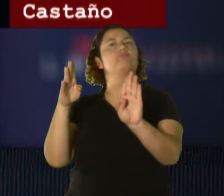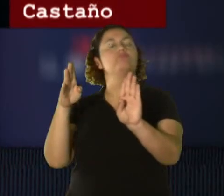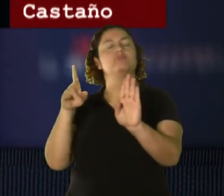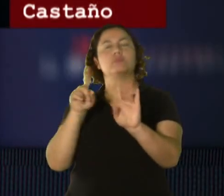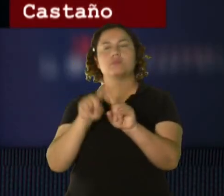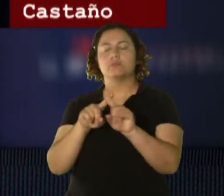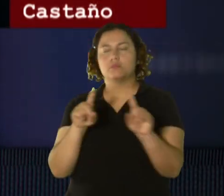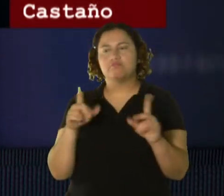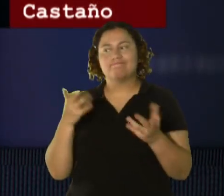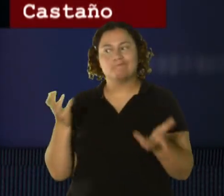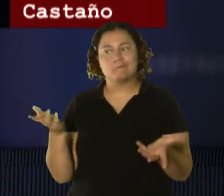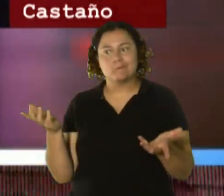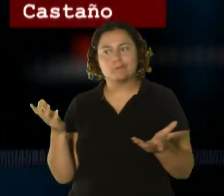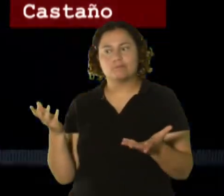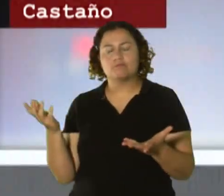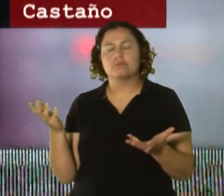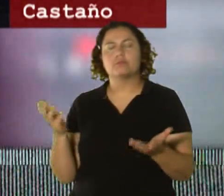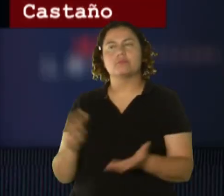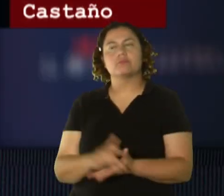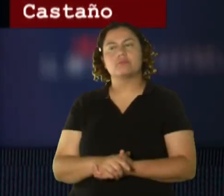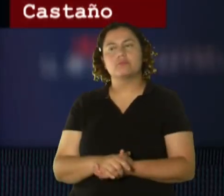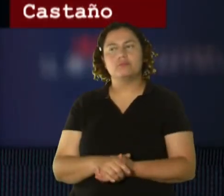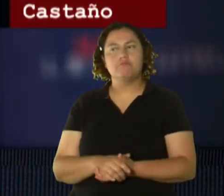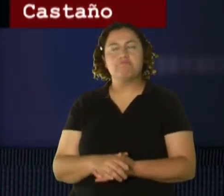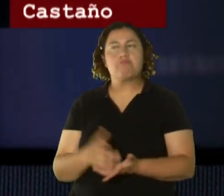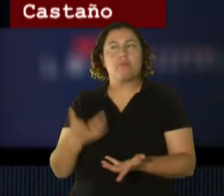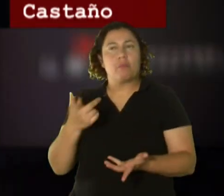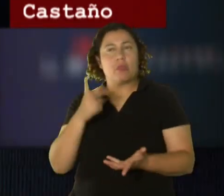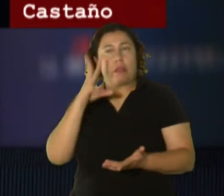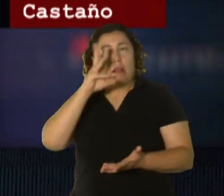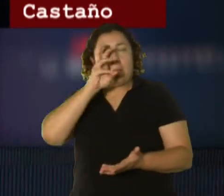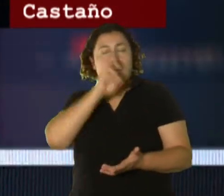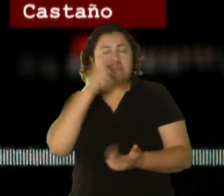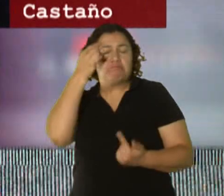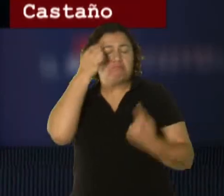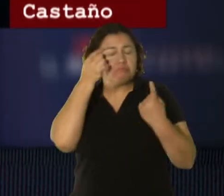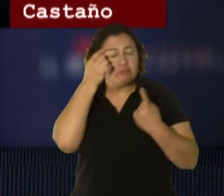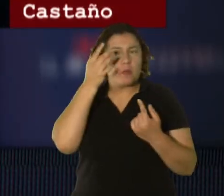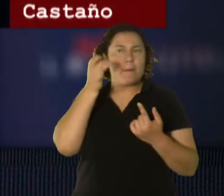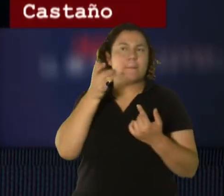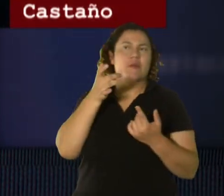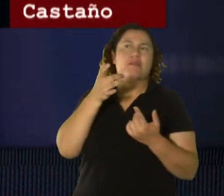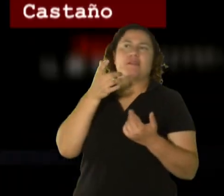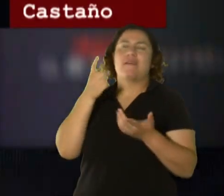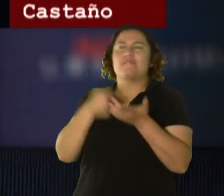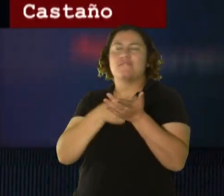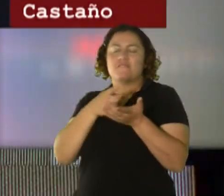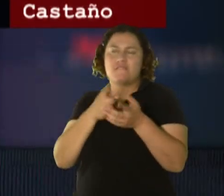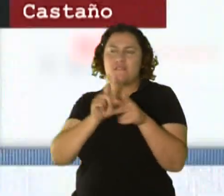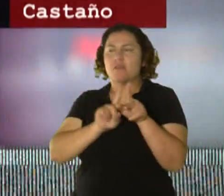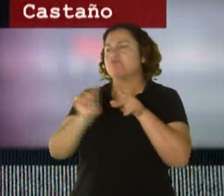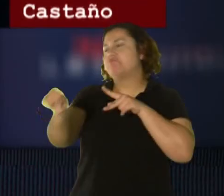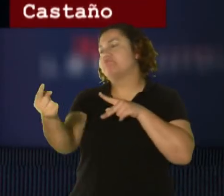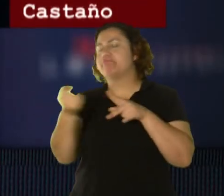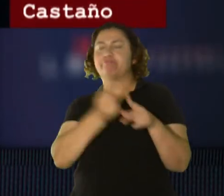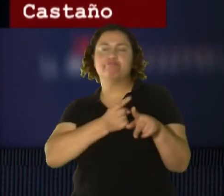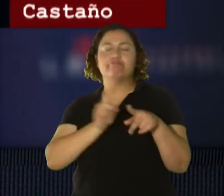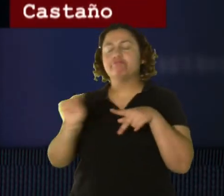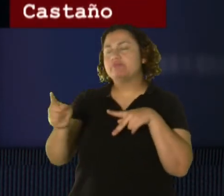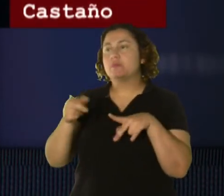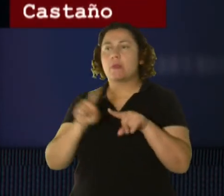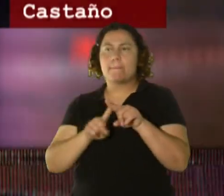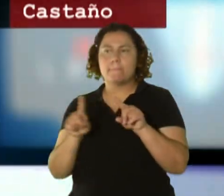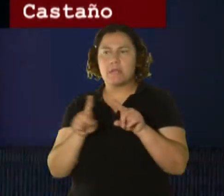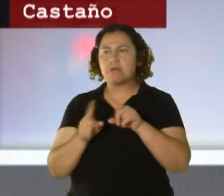no le estuvo raro en ese momento, pues, porque el muchacho salía y entraba. Pero al